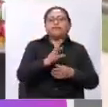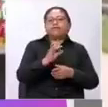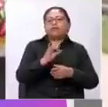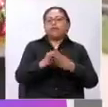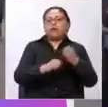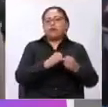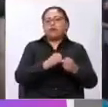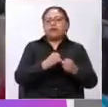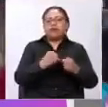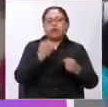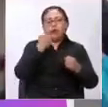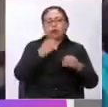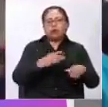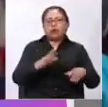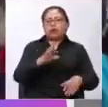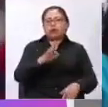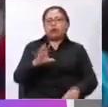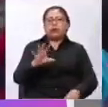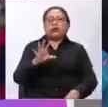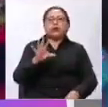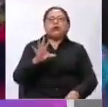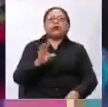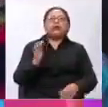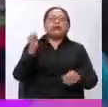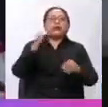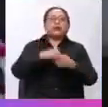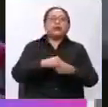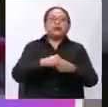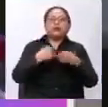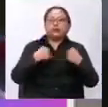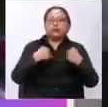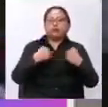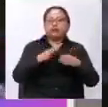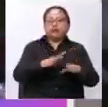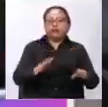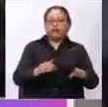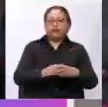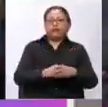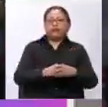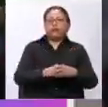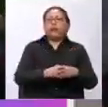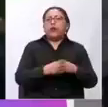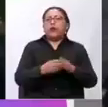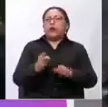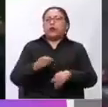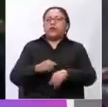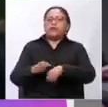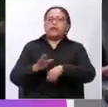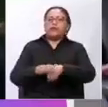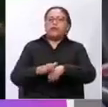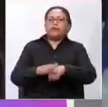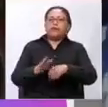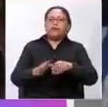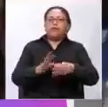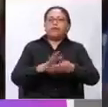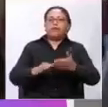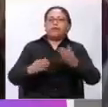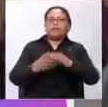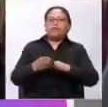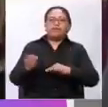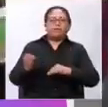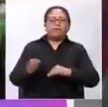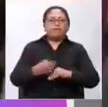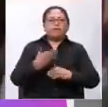hemos recibido alrededor de 700 inscritos a nivel nacional, de los cuales han recibido una instrucción de cuentistas y de